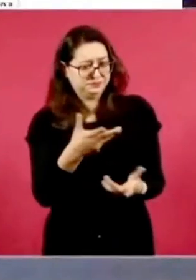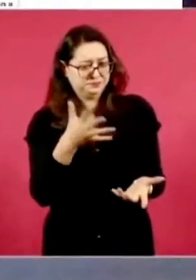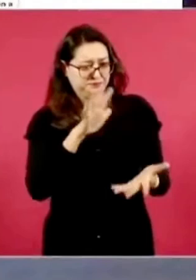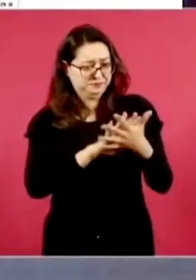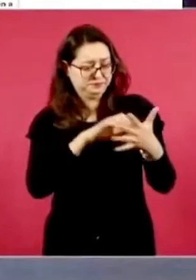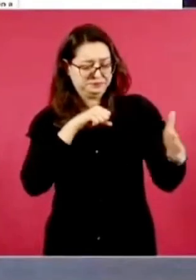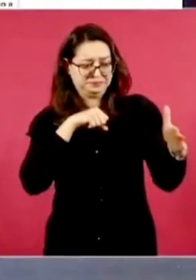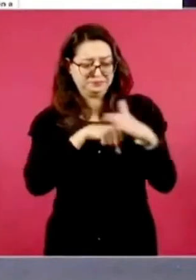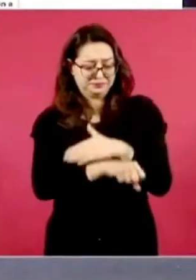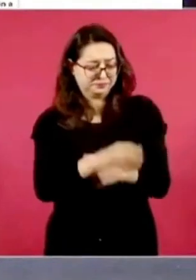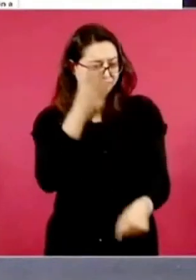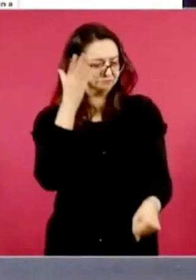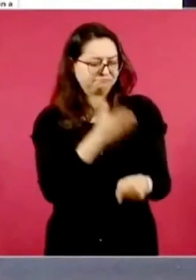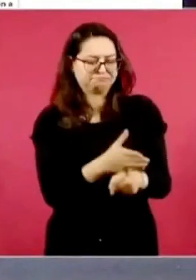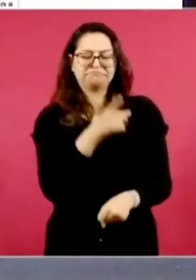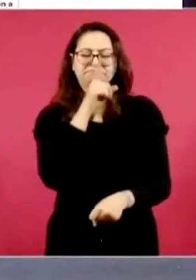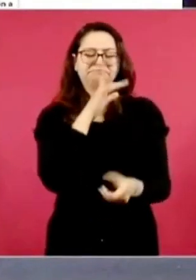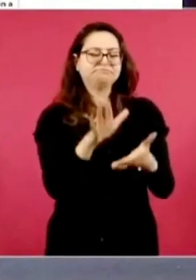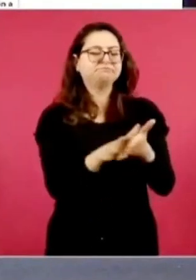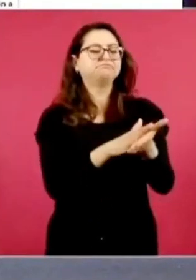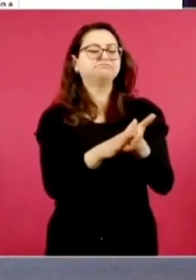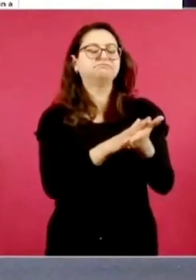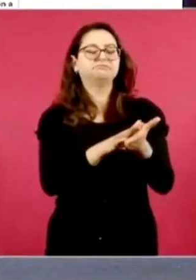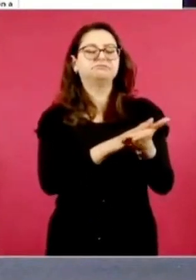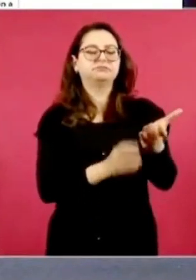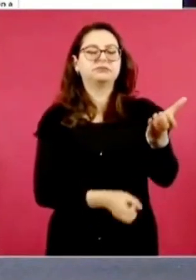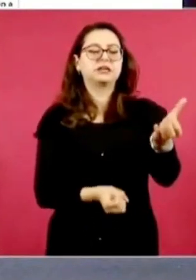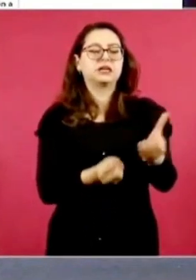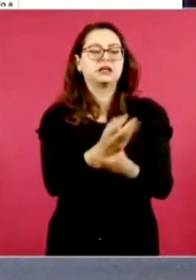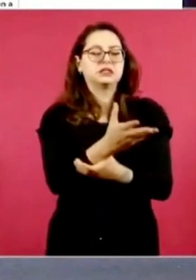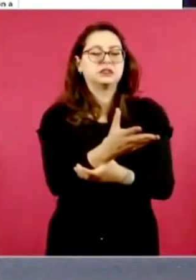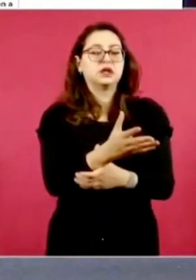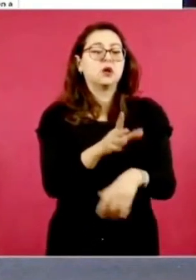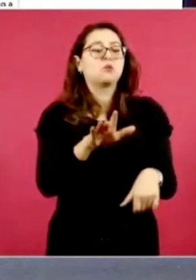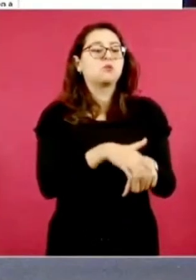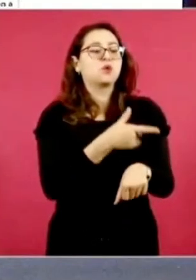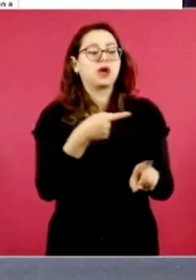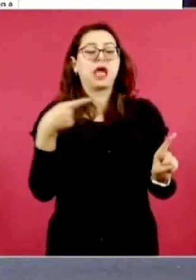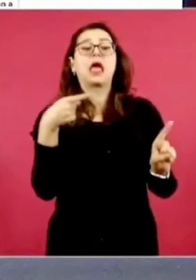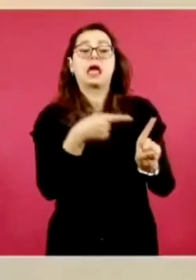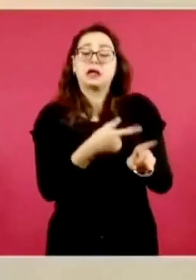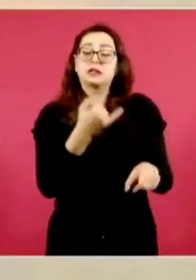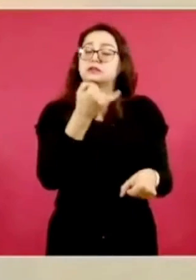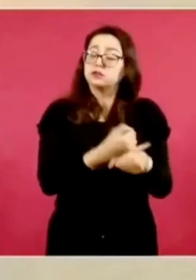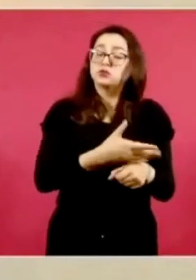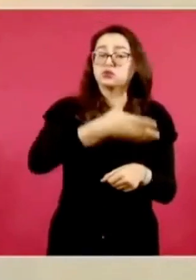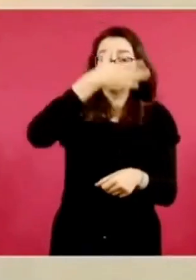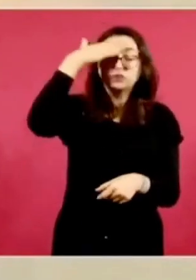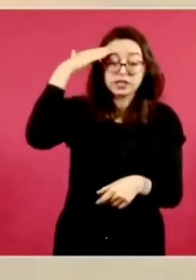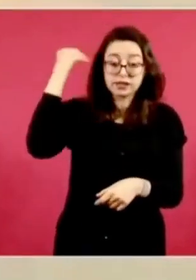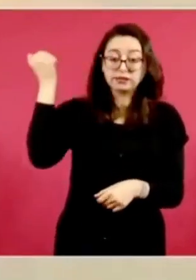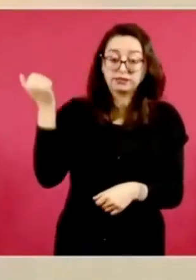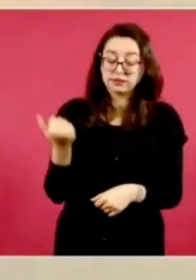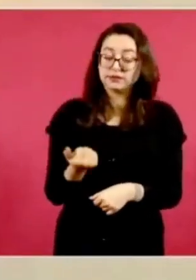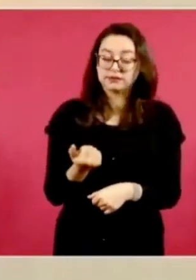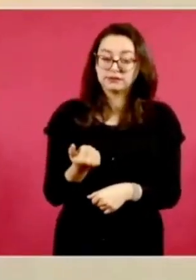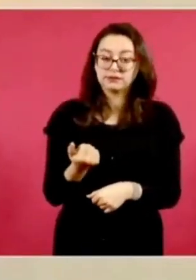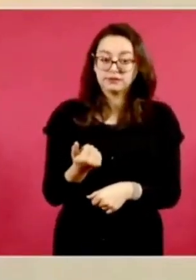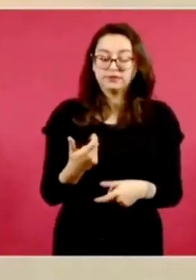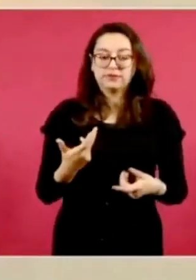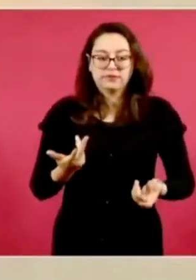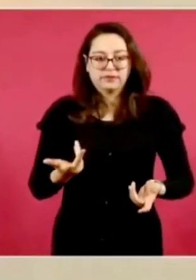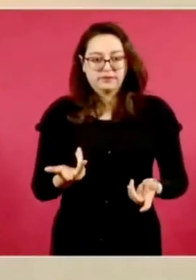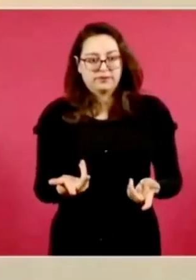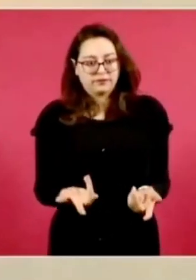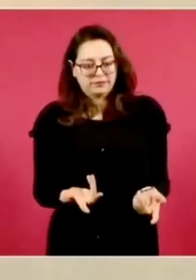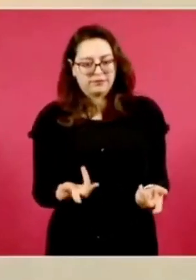N. y ordenó su libertad porque se afectó su presunción de inocencia. De acuerdo al juez Contreras Martínez, el